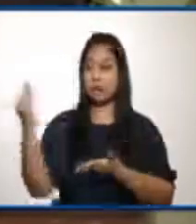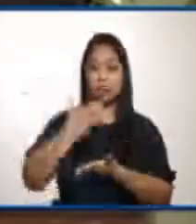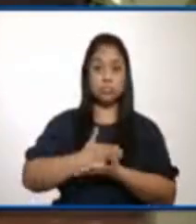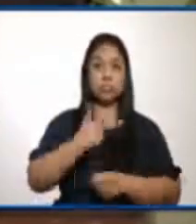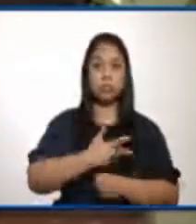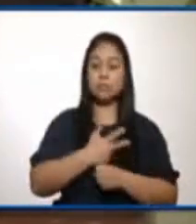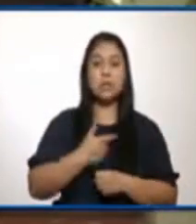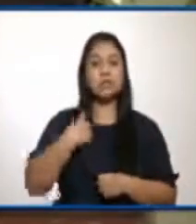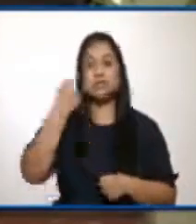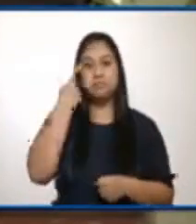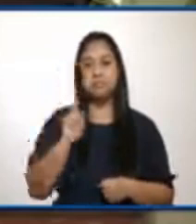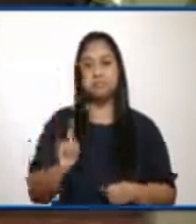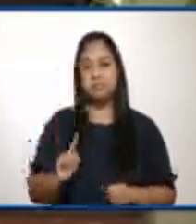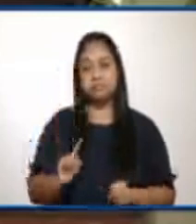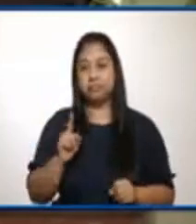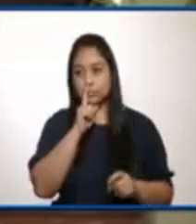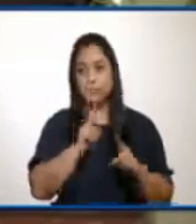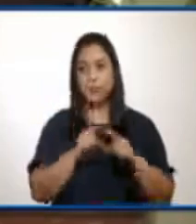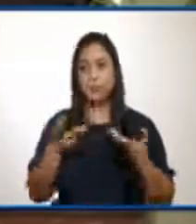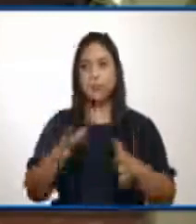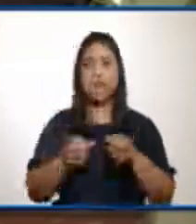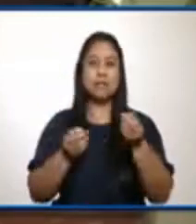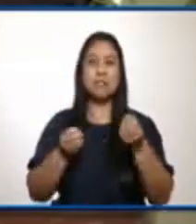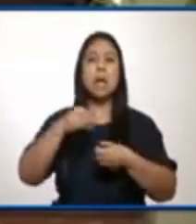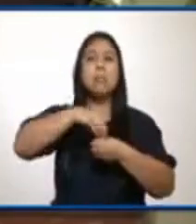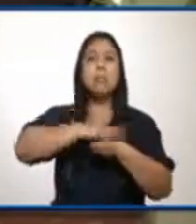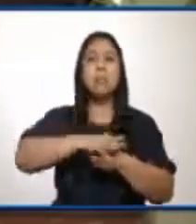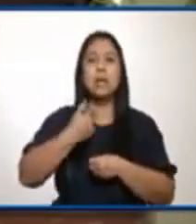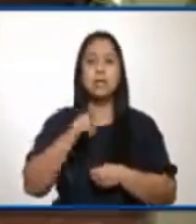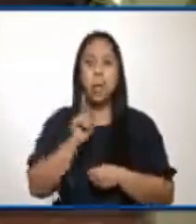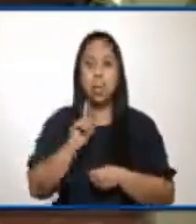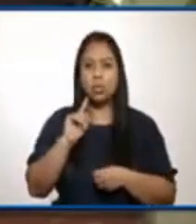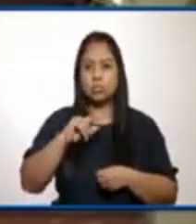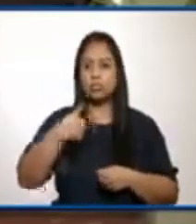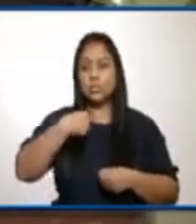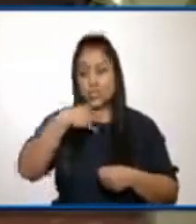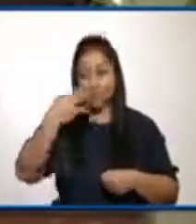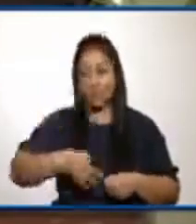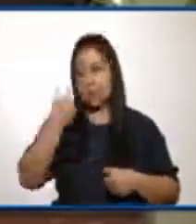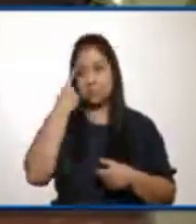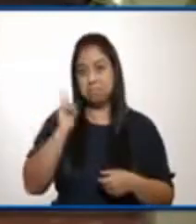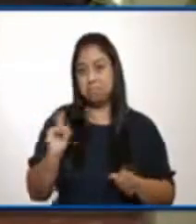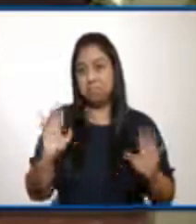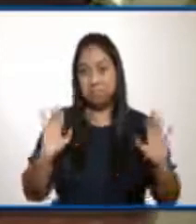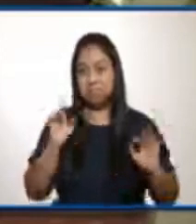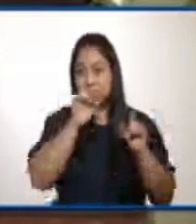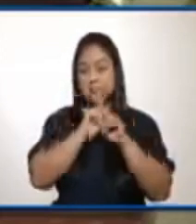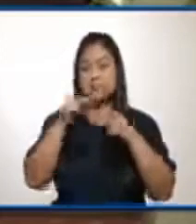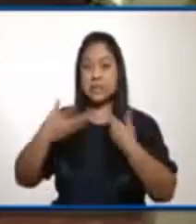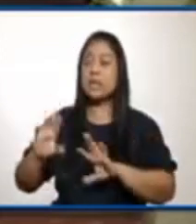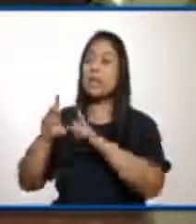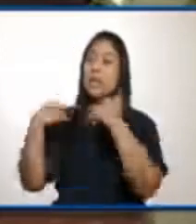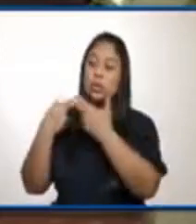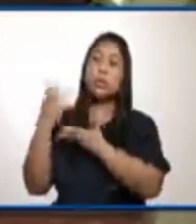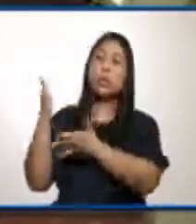que tampoco la tenemos y eso no es un dato confidencial, no lo tenemos. Tenemos reuniones periódicas con COVAX para